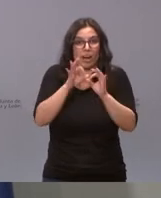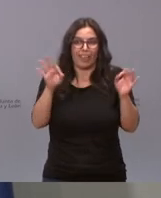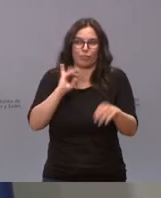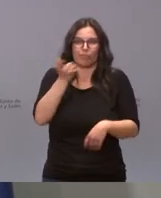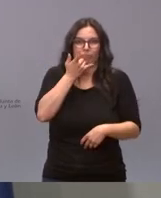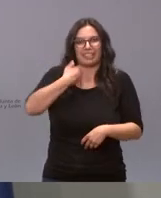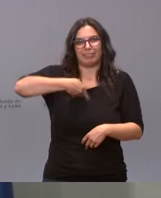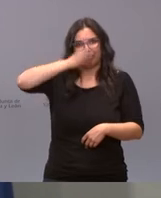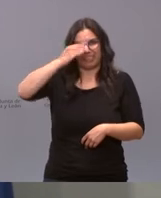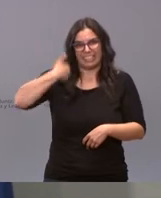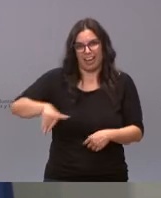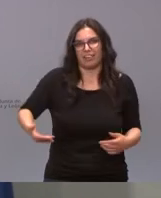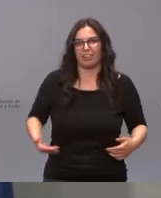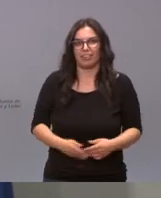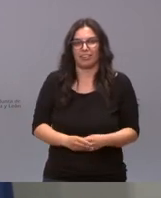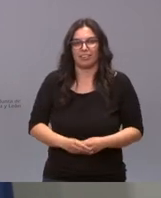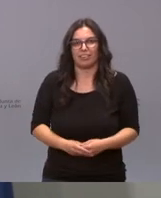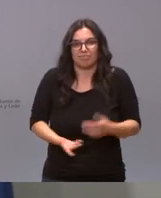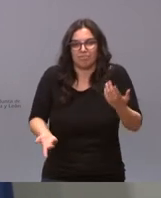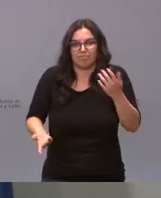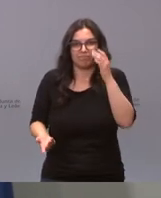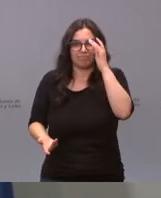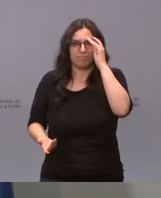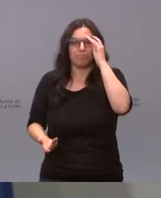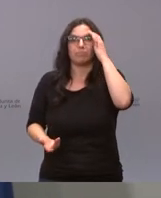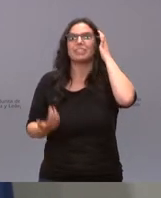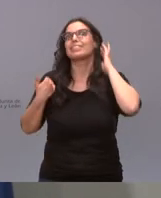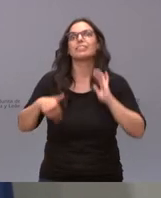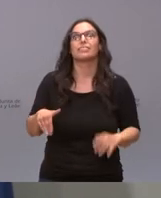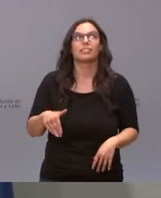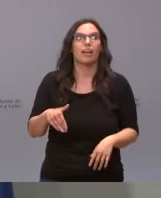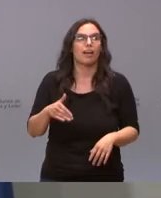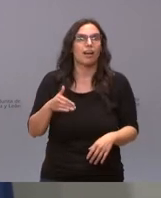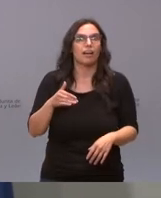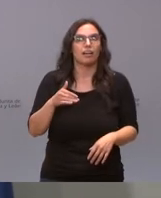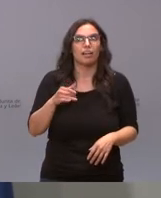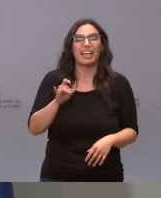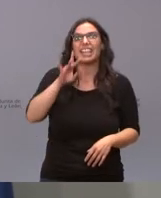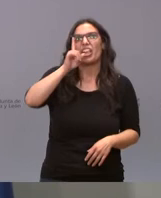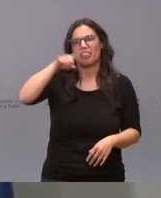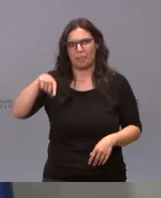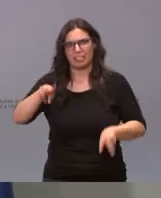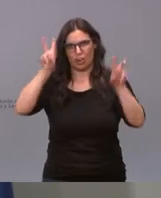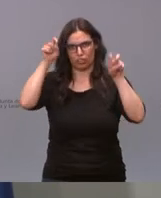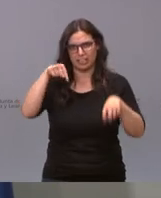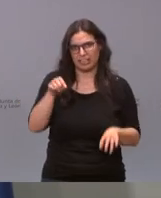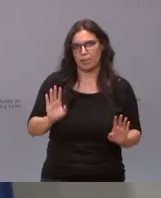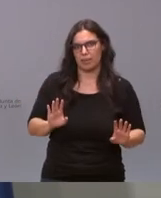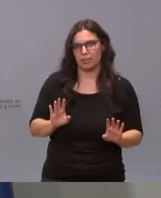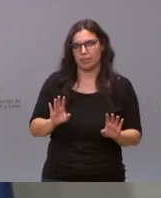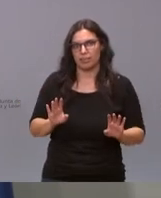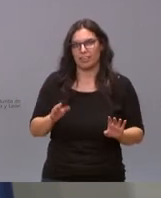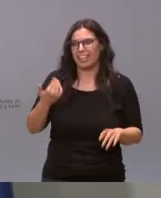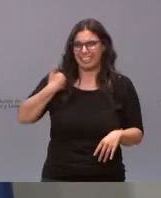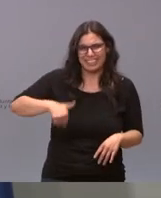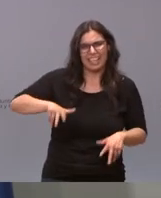errores es que es que llevamos 15 meses con este asunto y esto ya nos lo